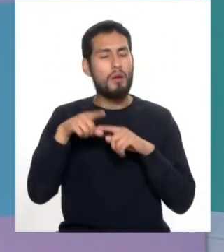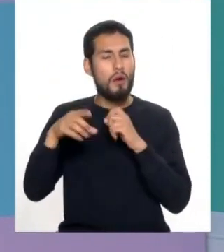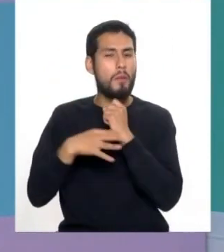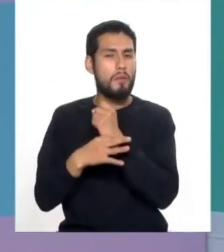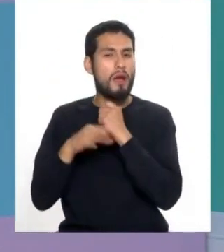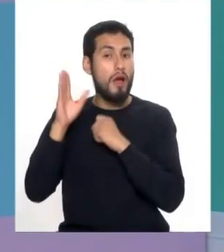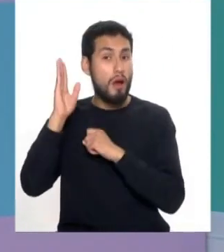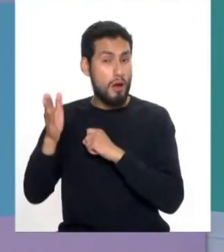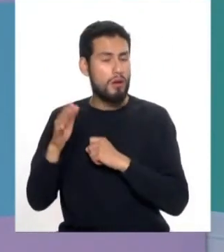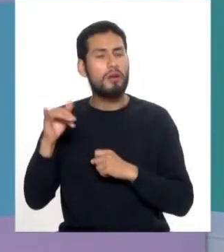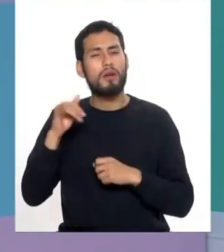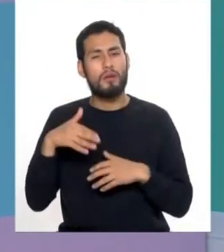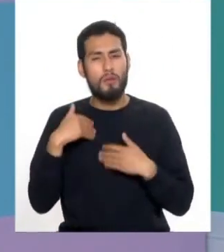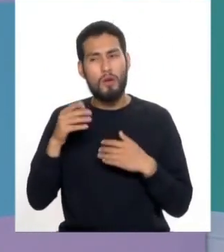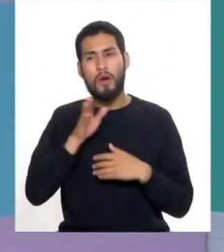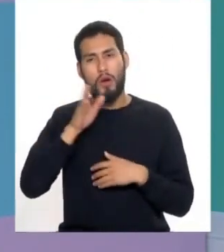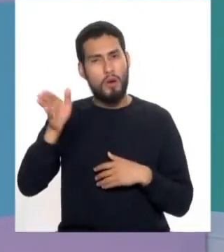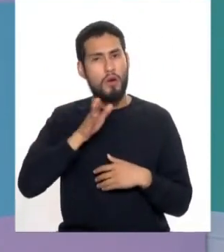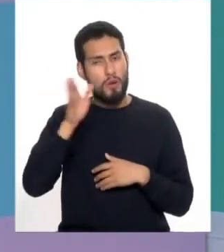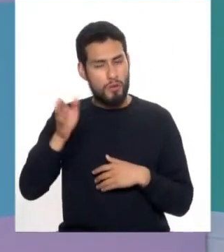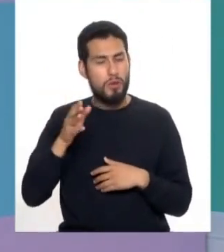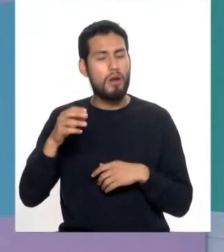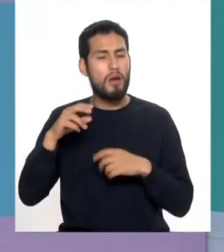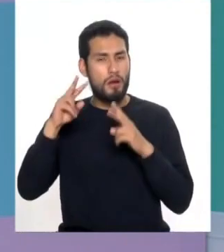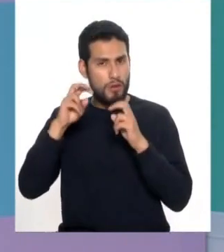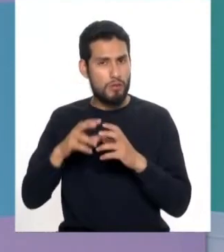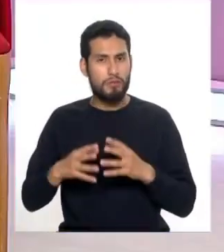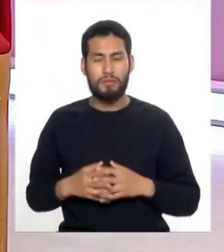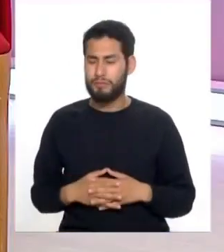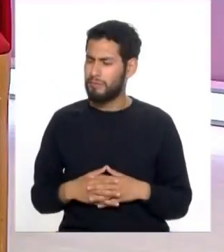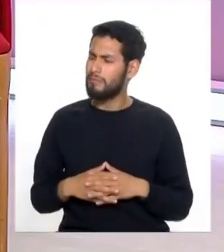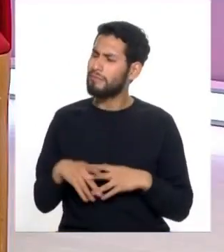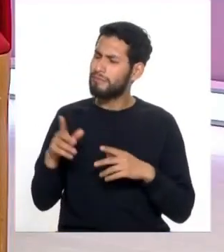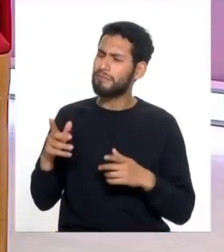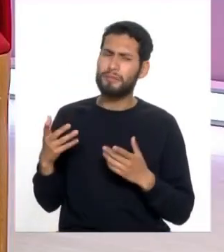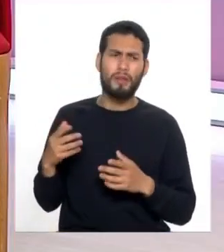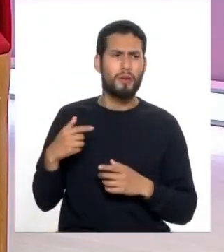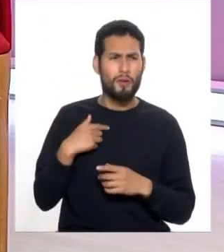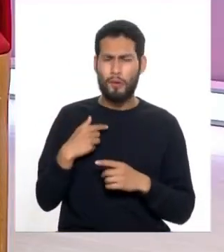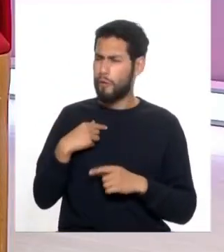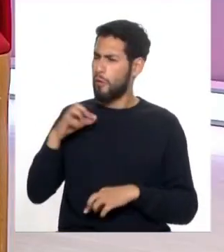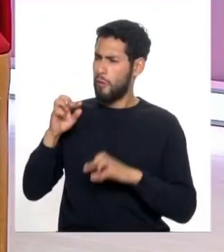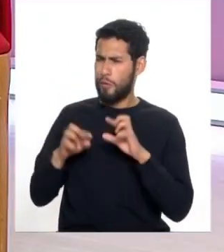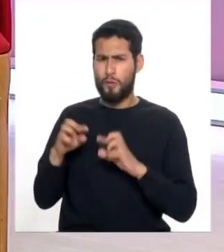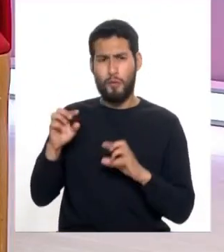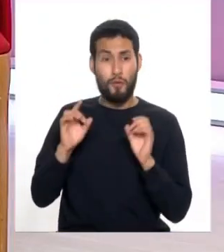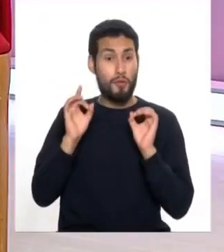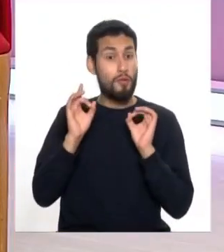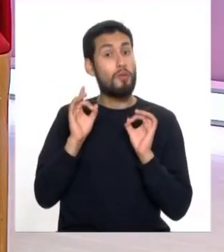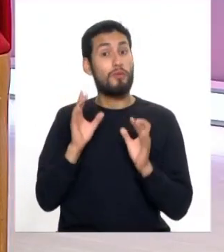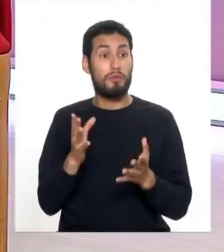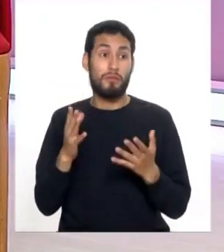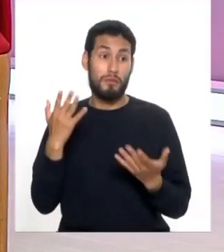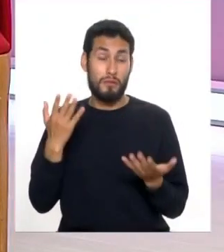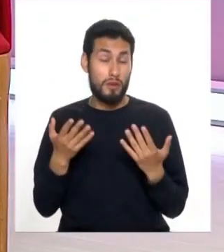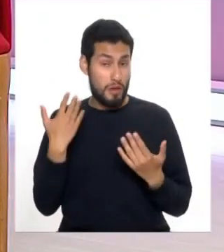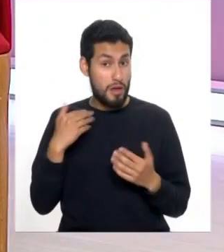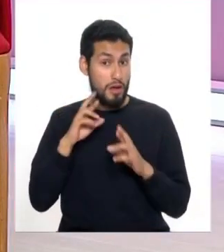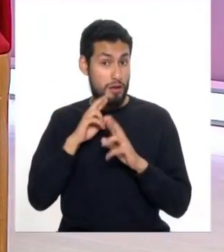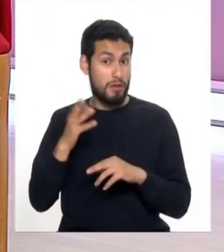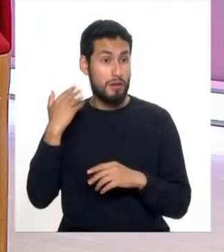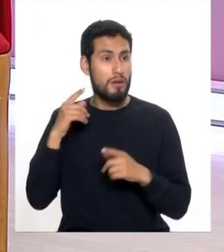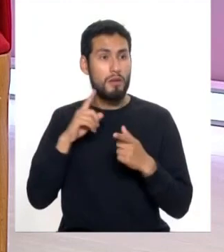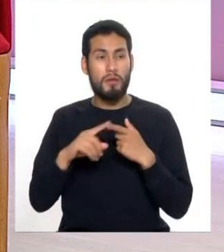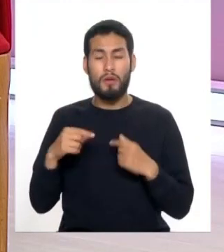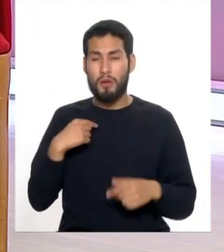médico y acudir a sus controles por supuesto ahora de pronto y tengo una duda seguramente si ya la han aclarado en el programa